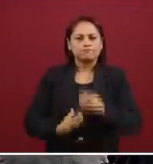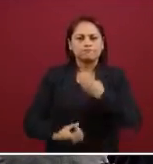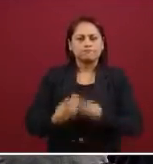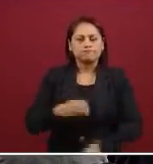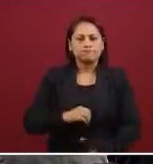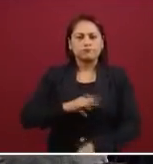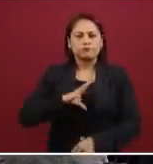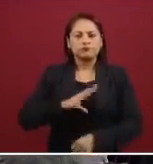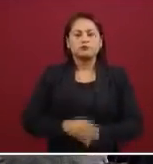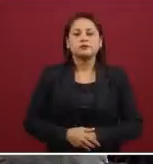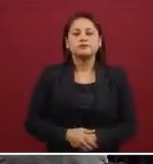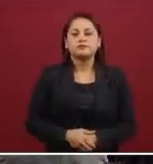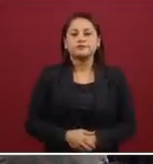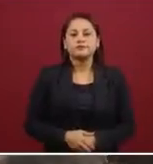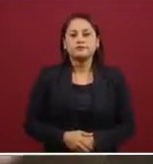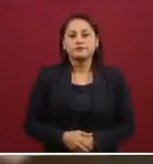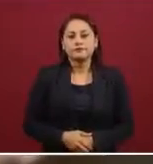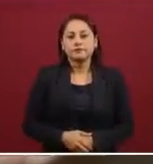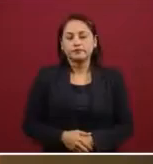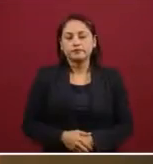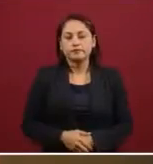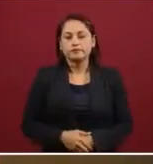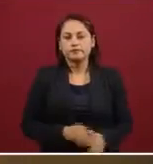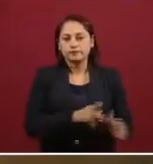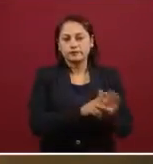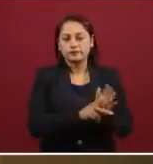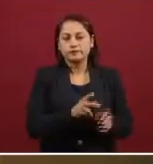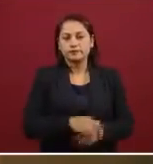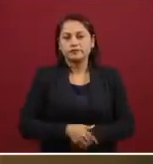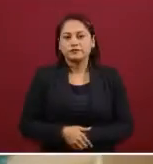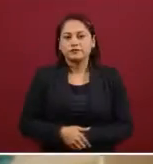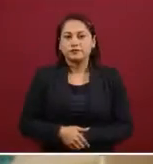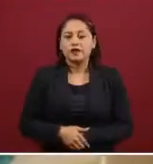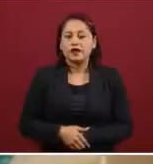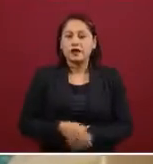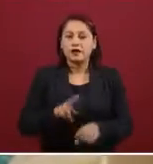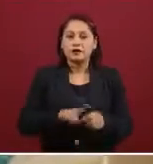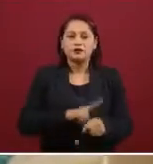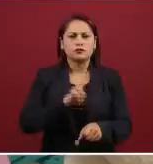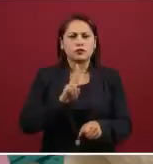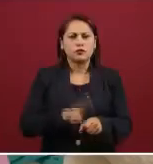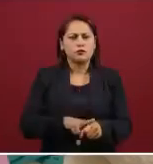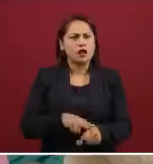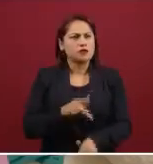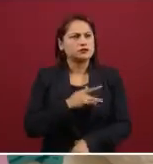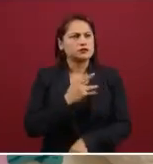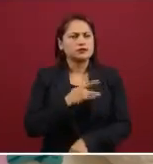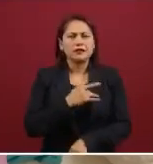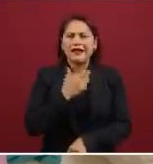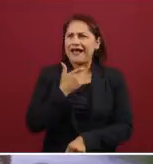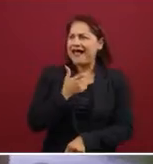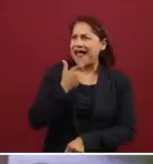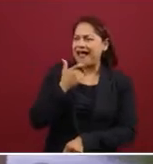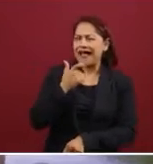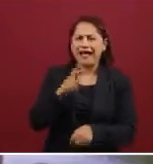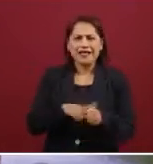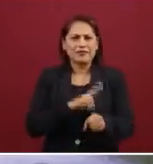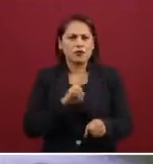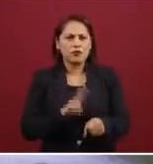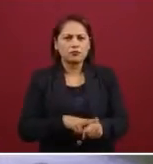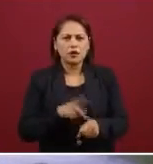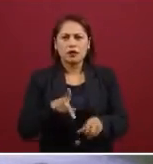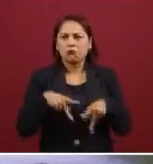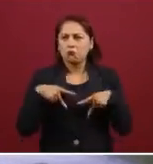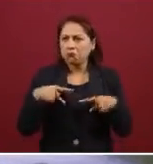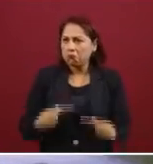Es normal reírte de la nada, es normal sentirte sin energía y sin ganas de hacer nada, es normal